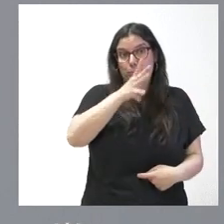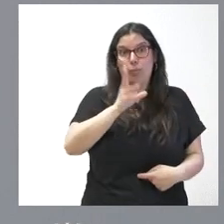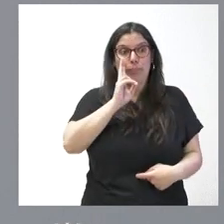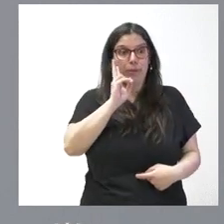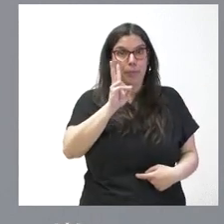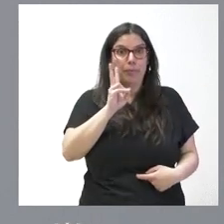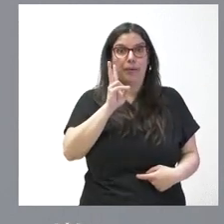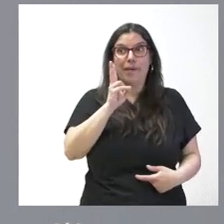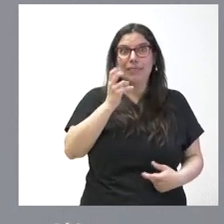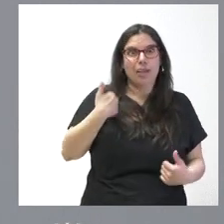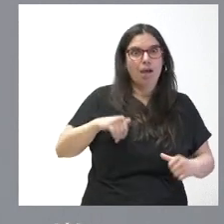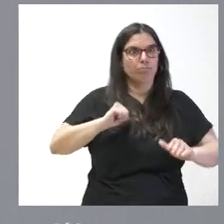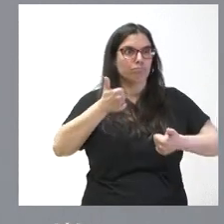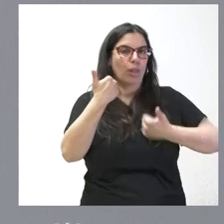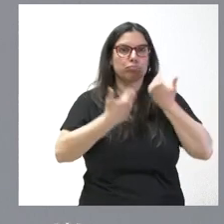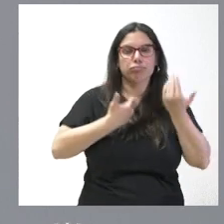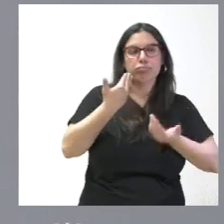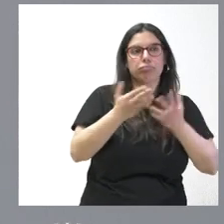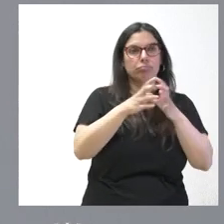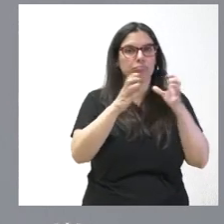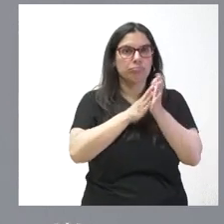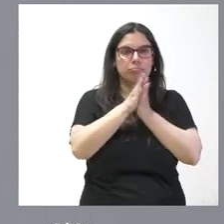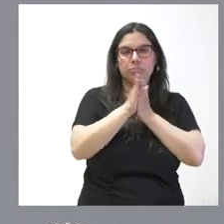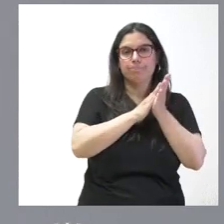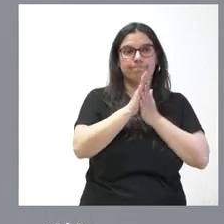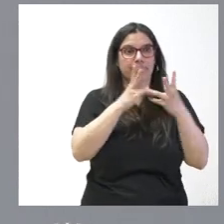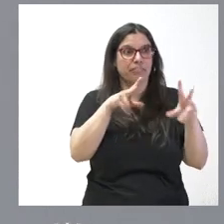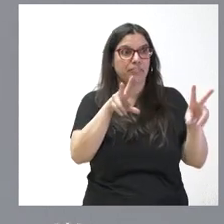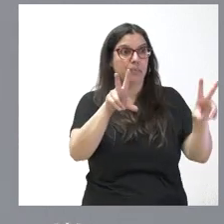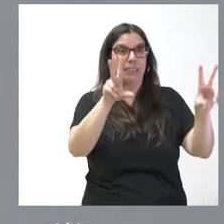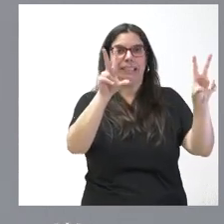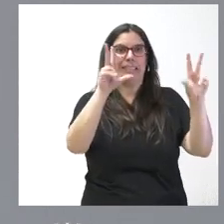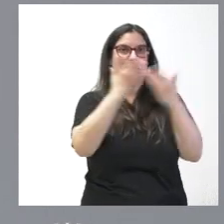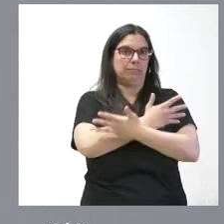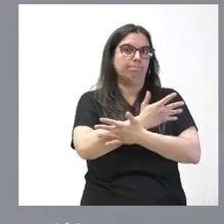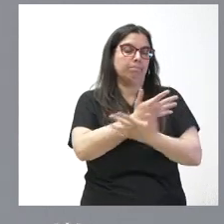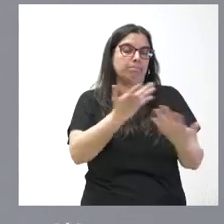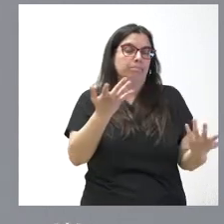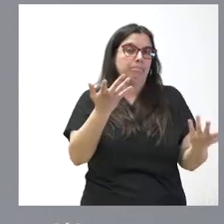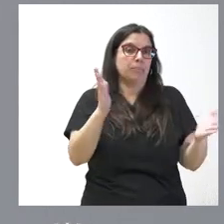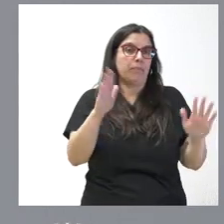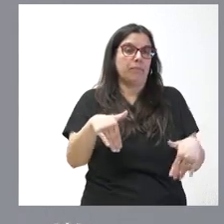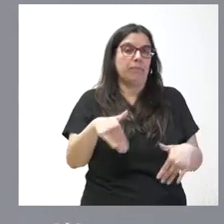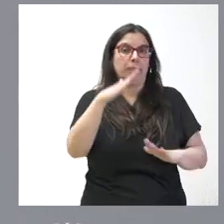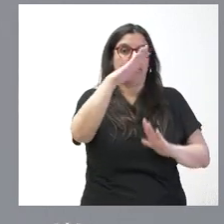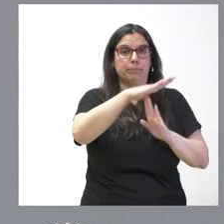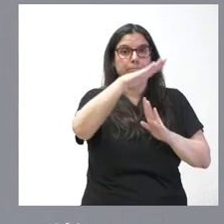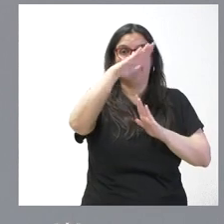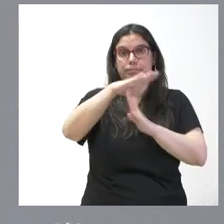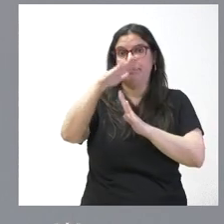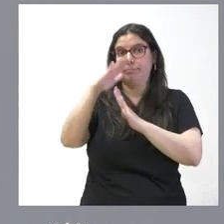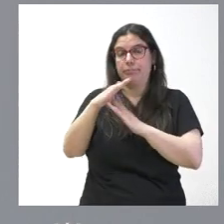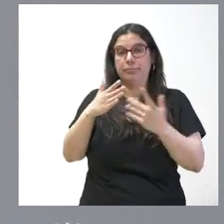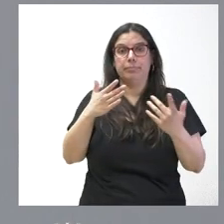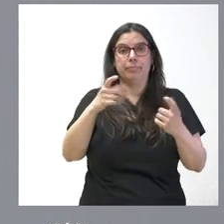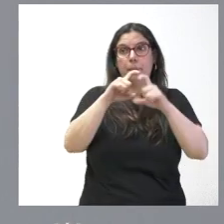esas iniciativas estaban ya en obras que esperaban que finalizaran en el plazo que estaba previsto y que desgraciadamente pues la obra por parte del del